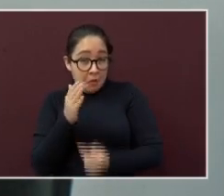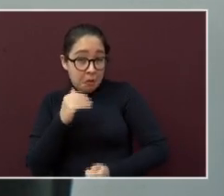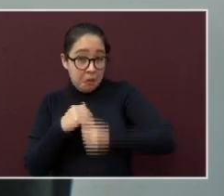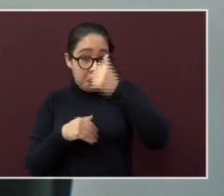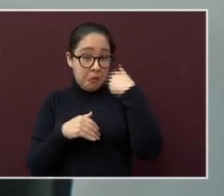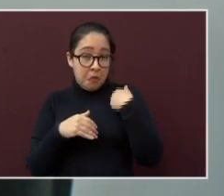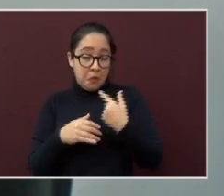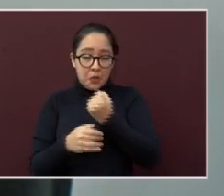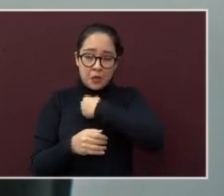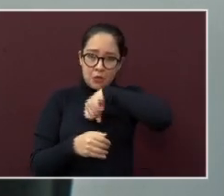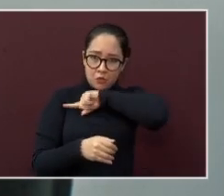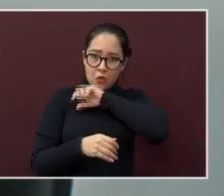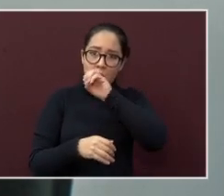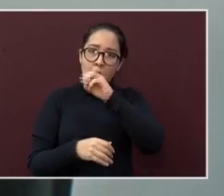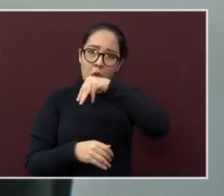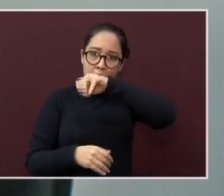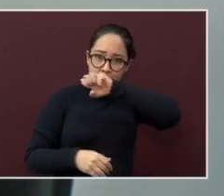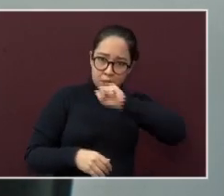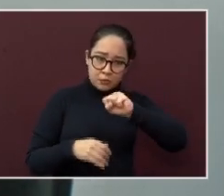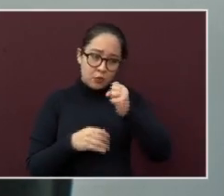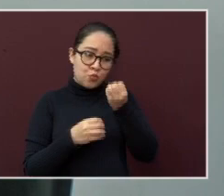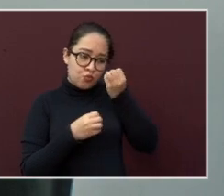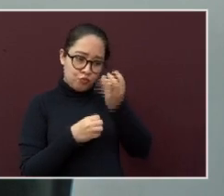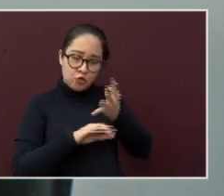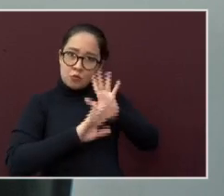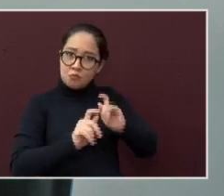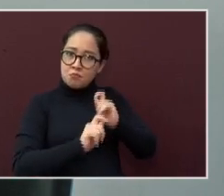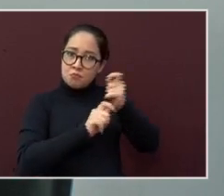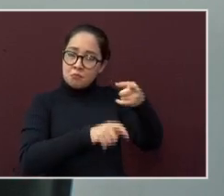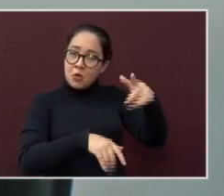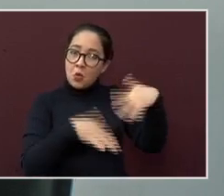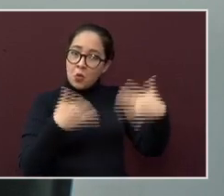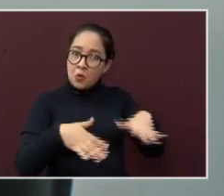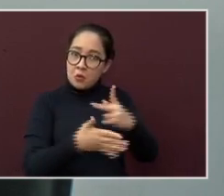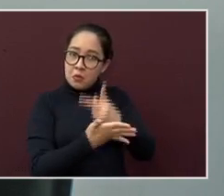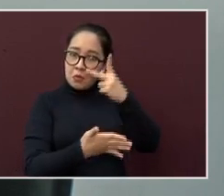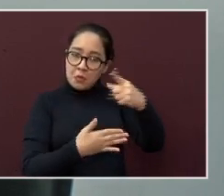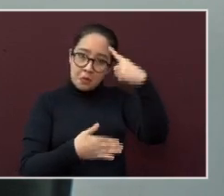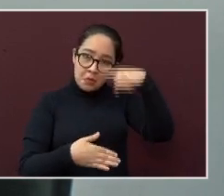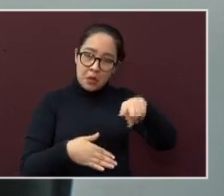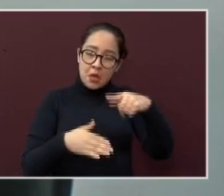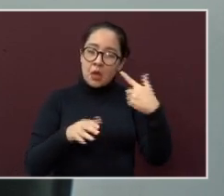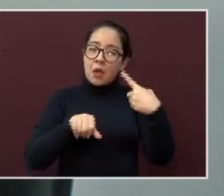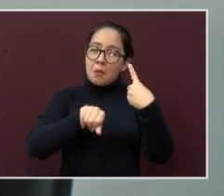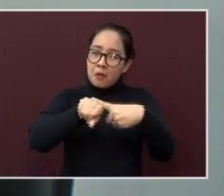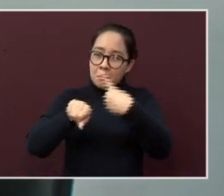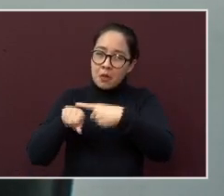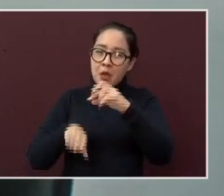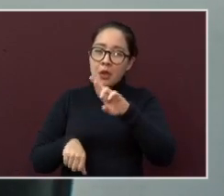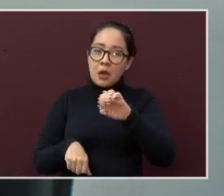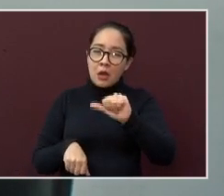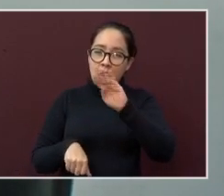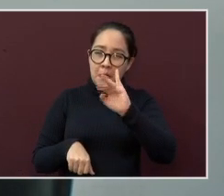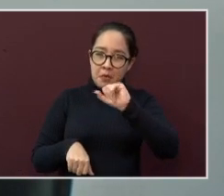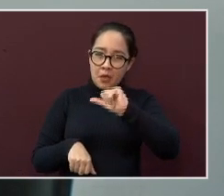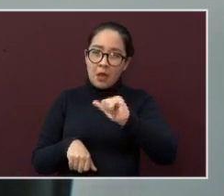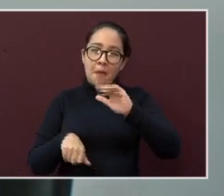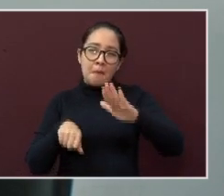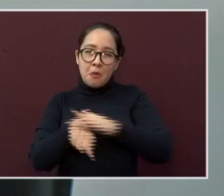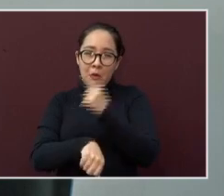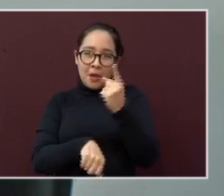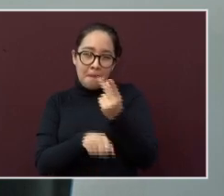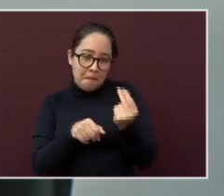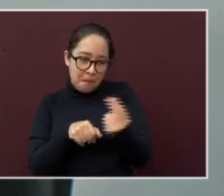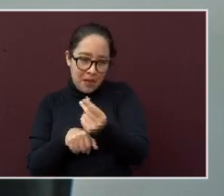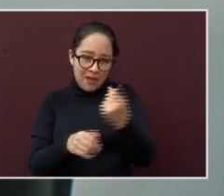Salud por haber eliminado la rabia transmitida por el perro como problema de salud pública. Esto no es un